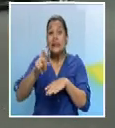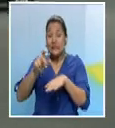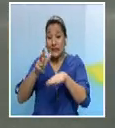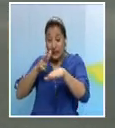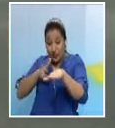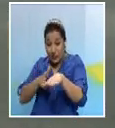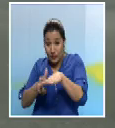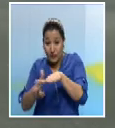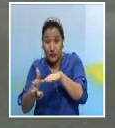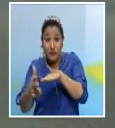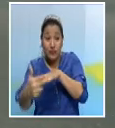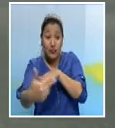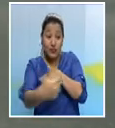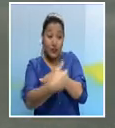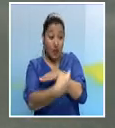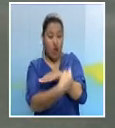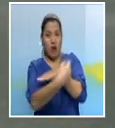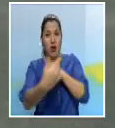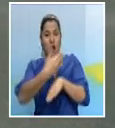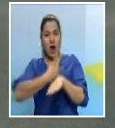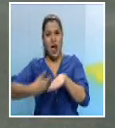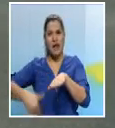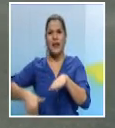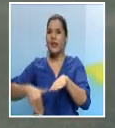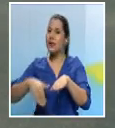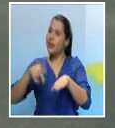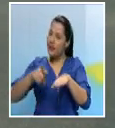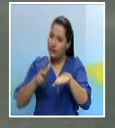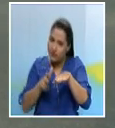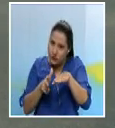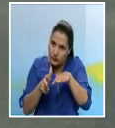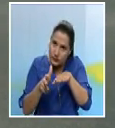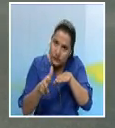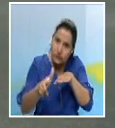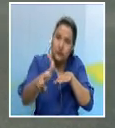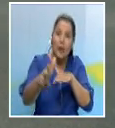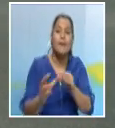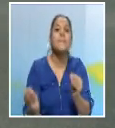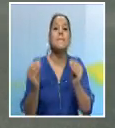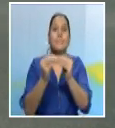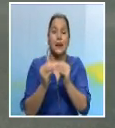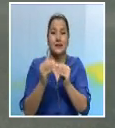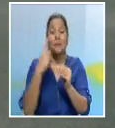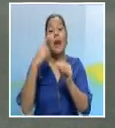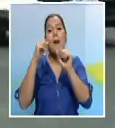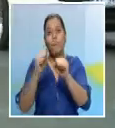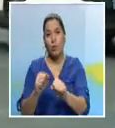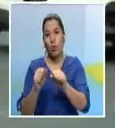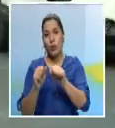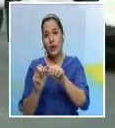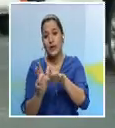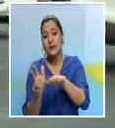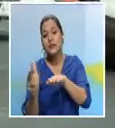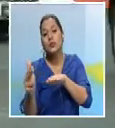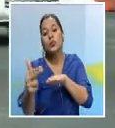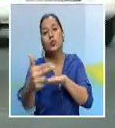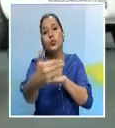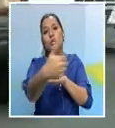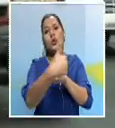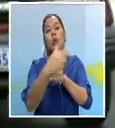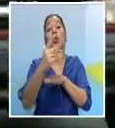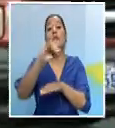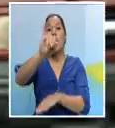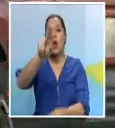dirigirse a Asteredia deben seguir alrededor de dos kilómetros y medio más para poder hacer el giro en la Rotonda Juan Pablo II.